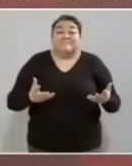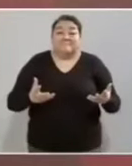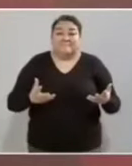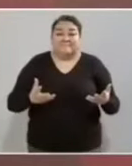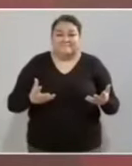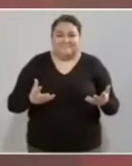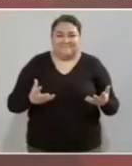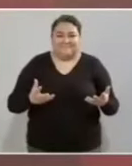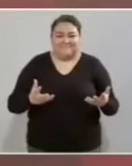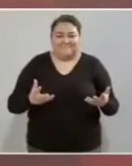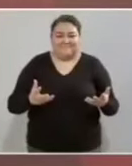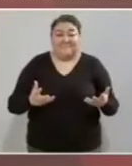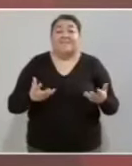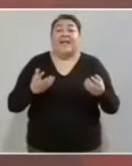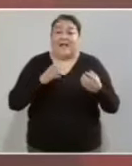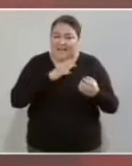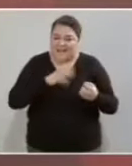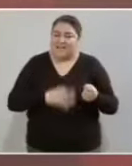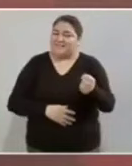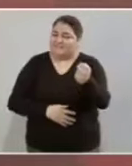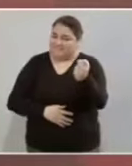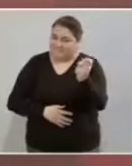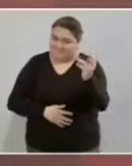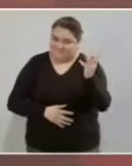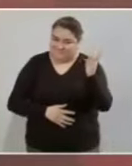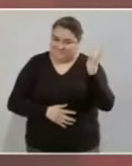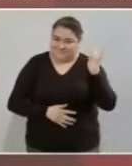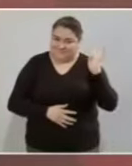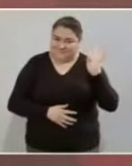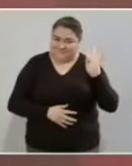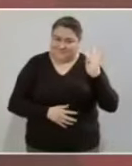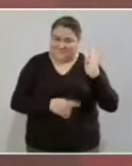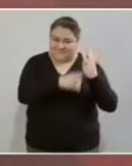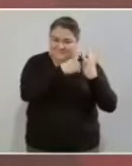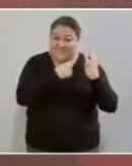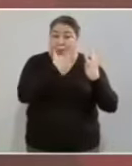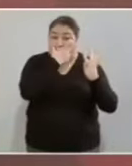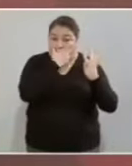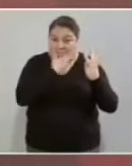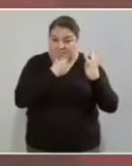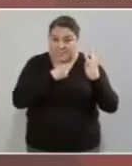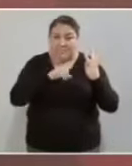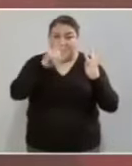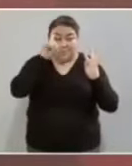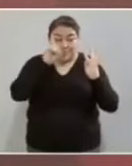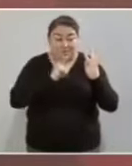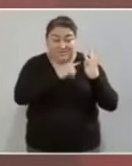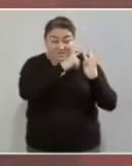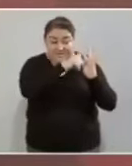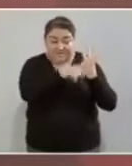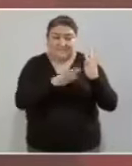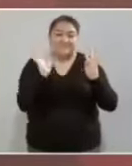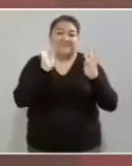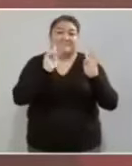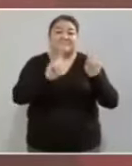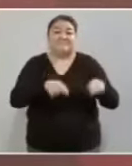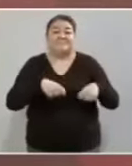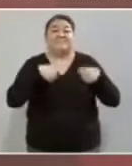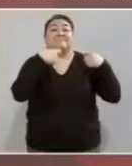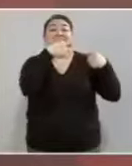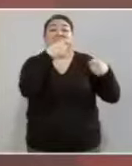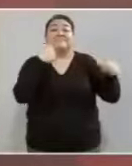Son varios, mujeres y hombres, los que pueden garantizar el